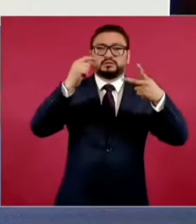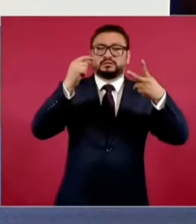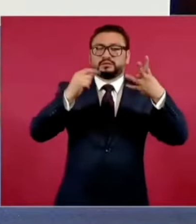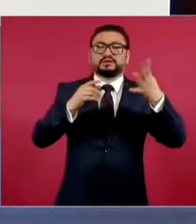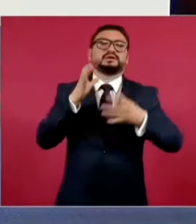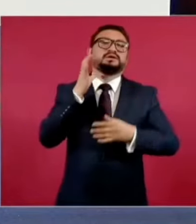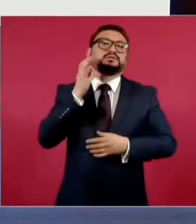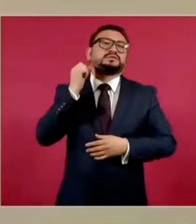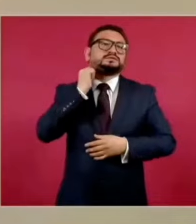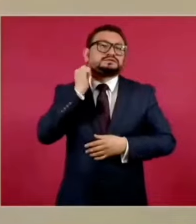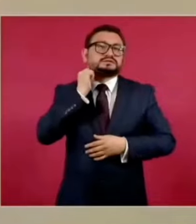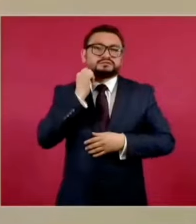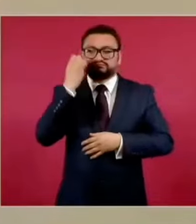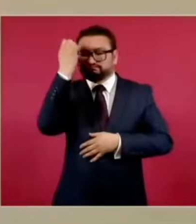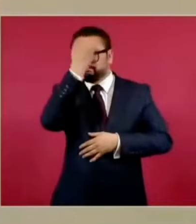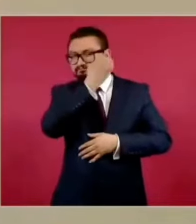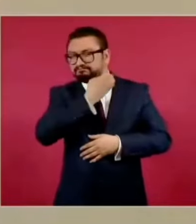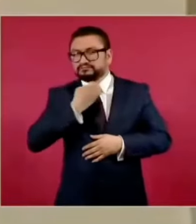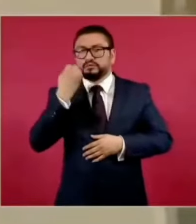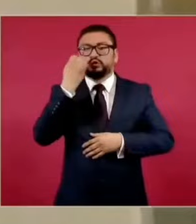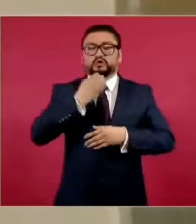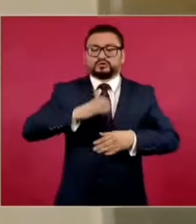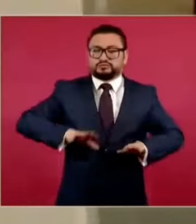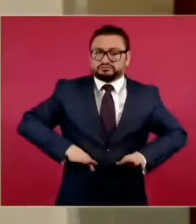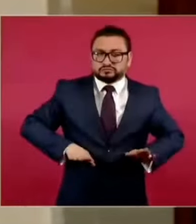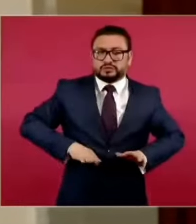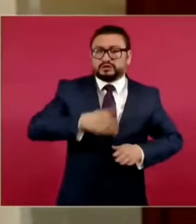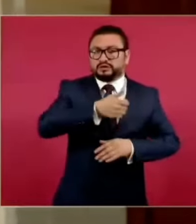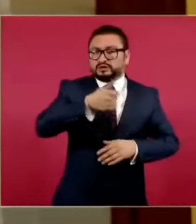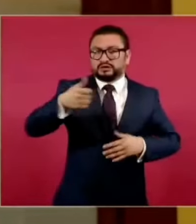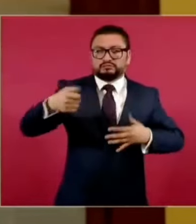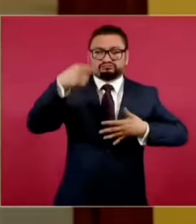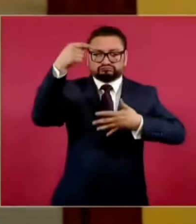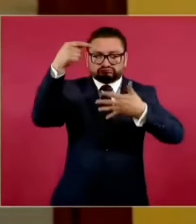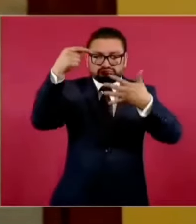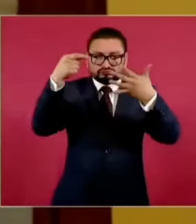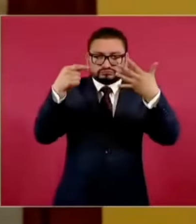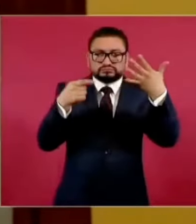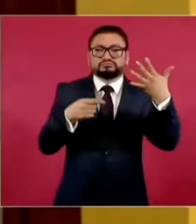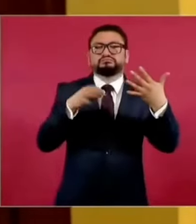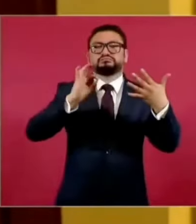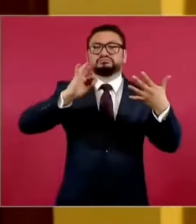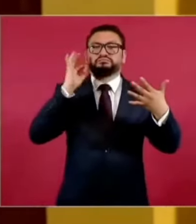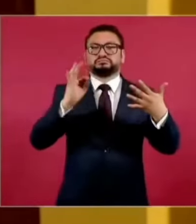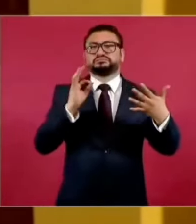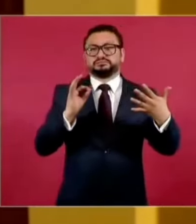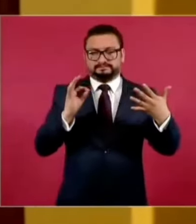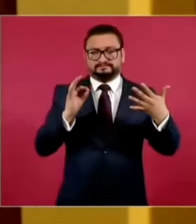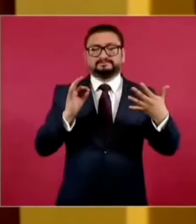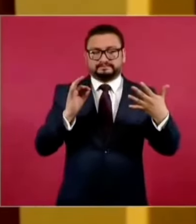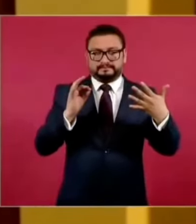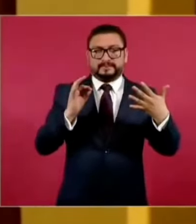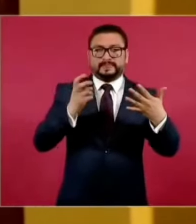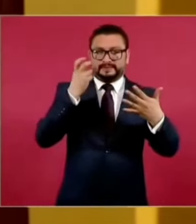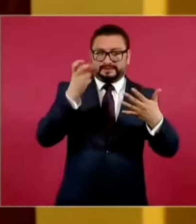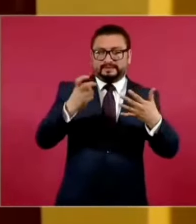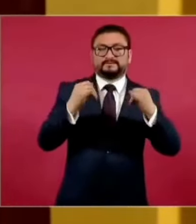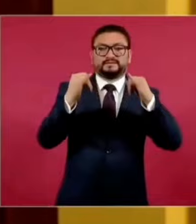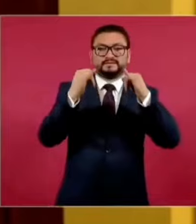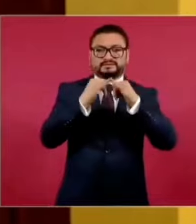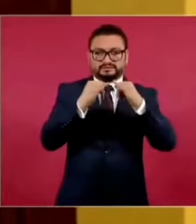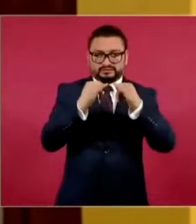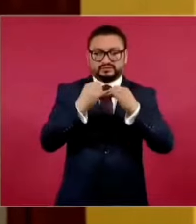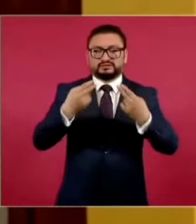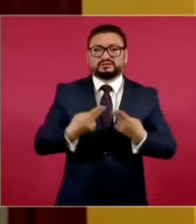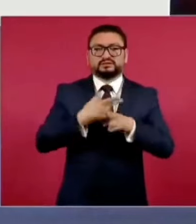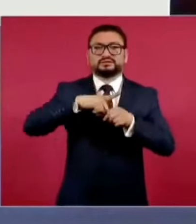Senado el que va a hacer esta evaluación de que se cumpla con dichos requisitos. Y es el Instituto Nacional